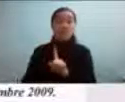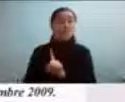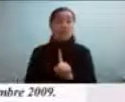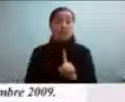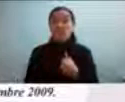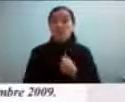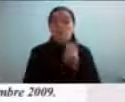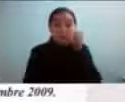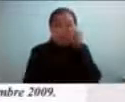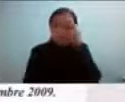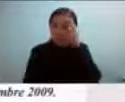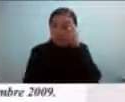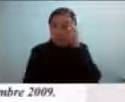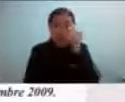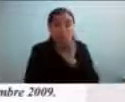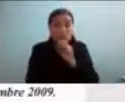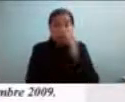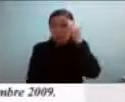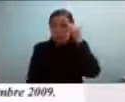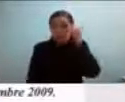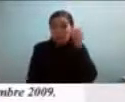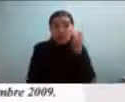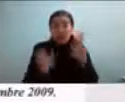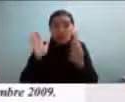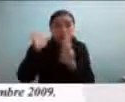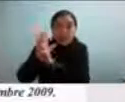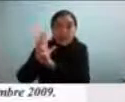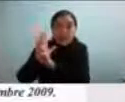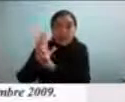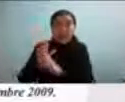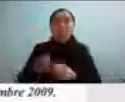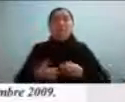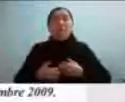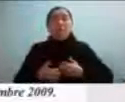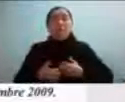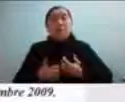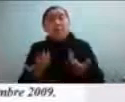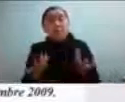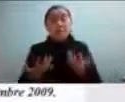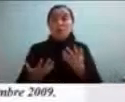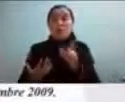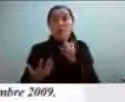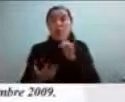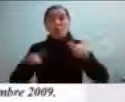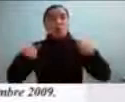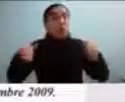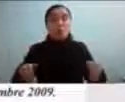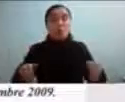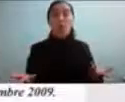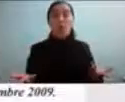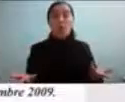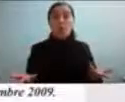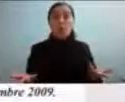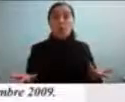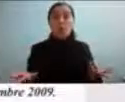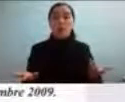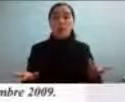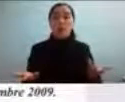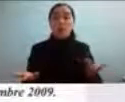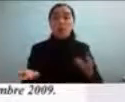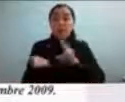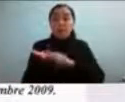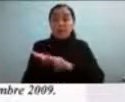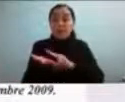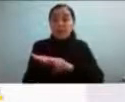entendía las reglas del juego y para mí era frustrante e incómodo en verdad siempre